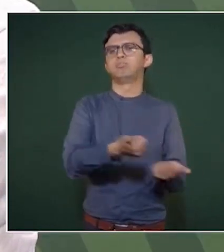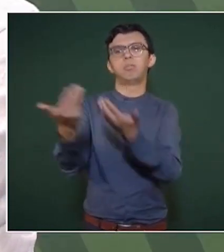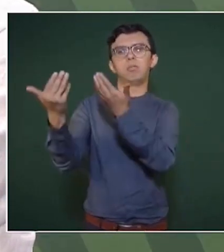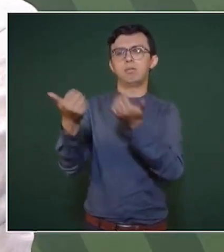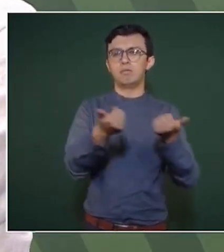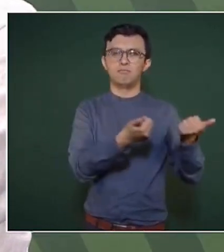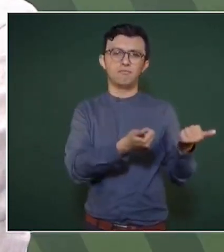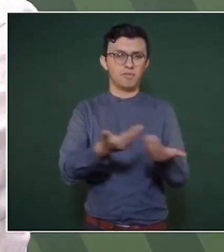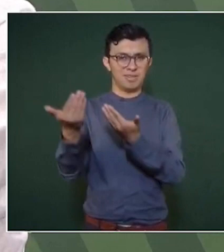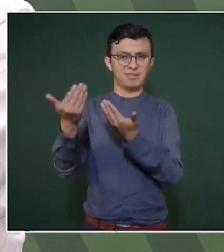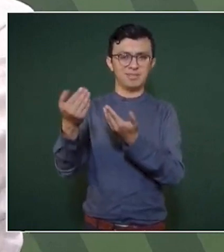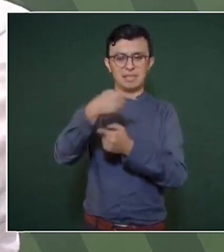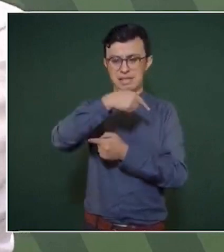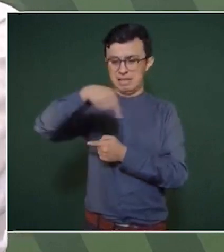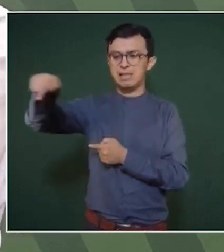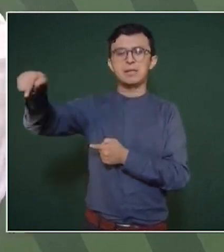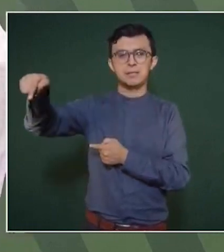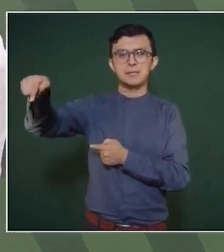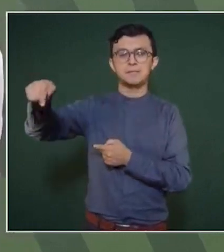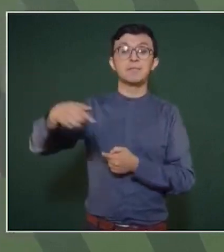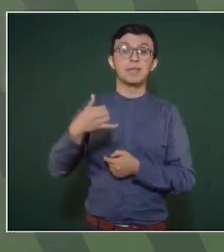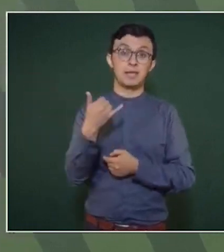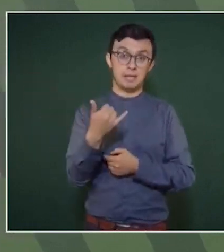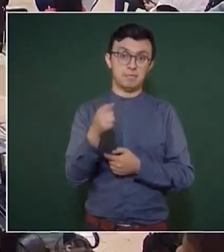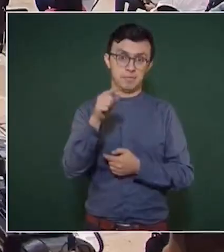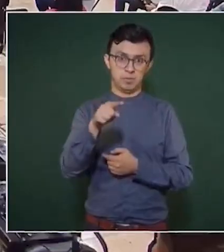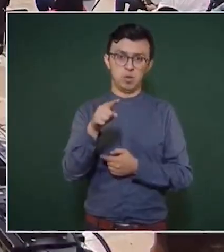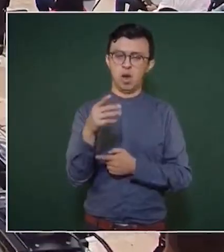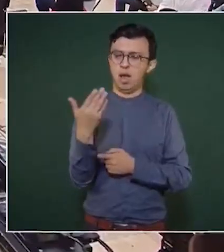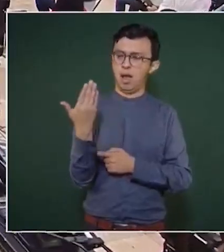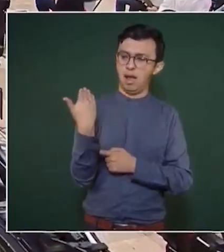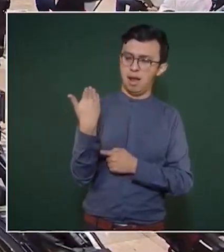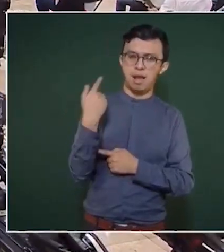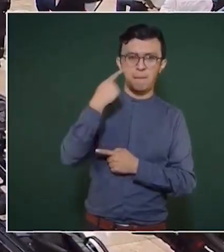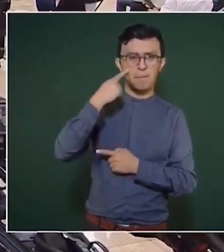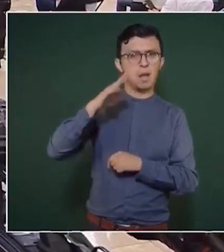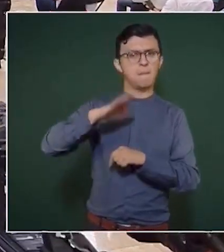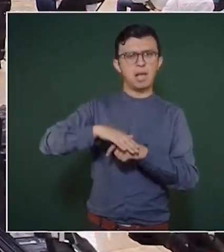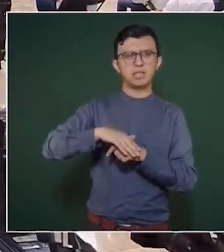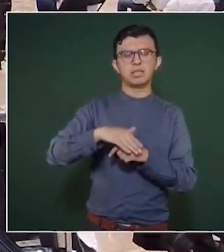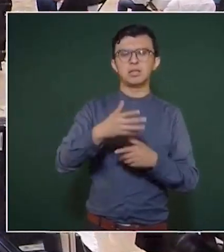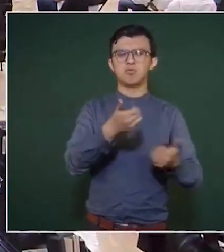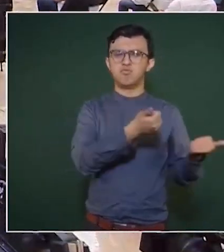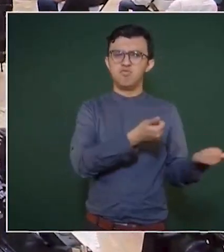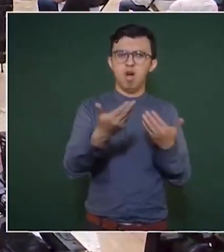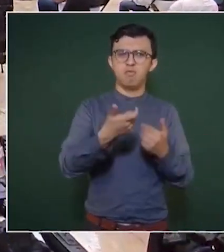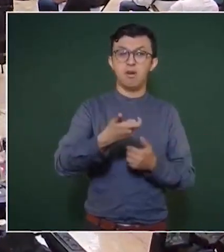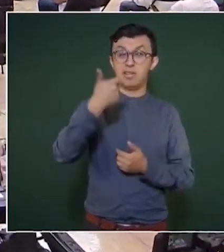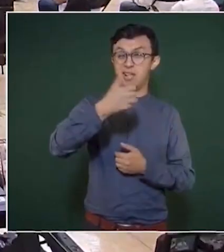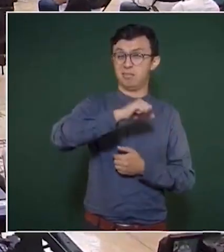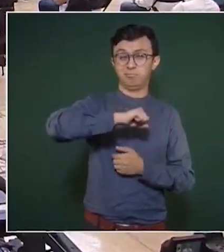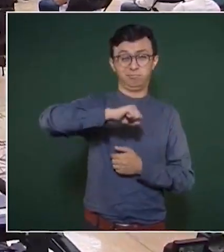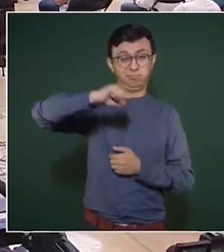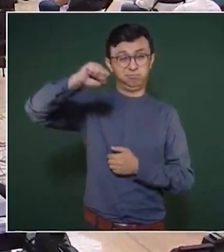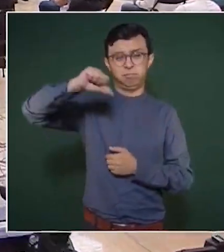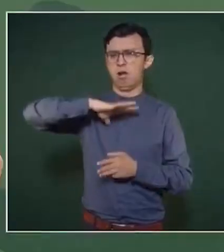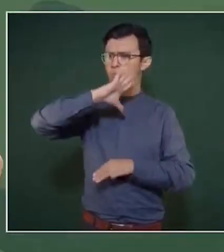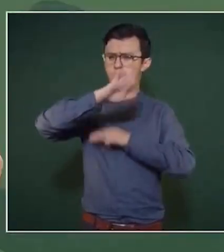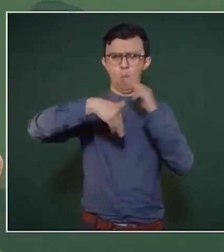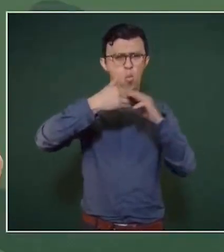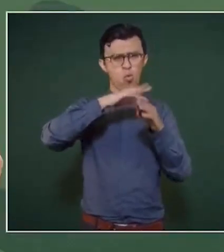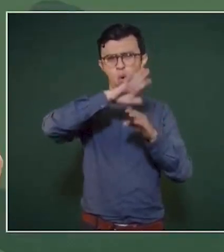Y últimamente se incrementaron mucho los fletes a nivel mundial.